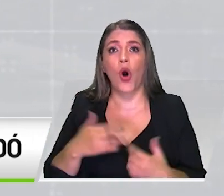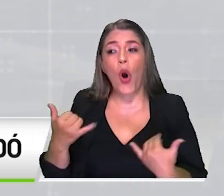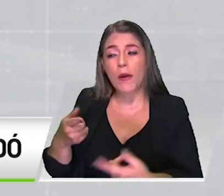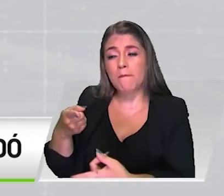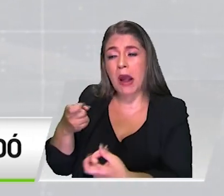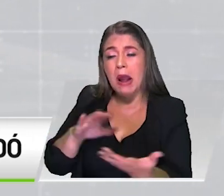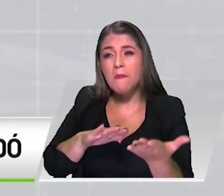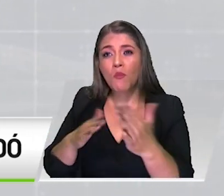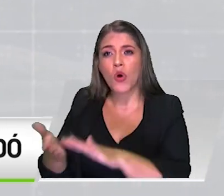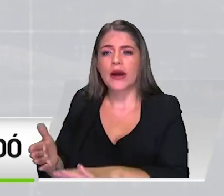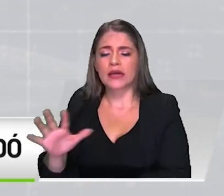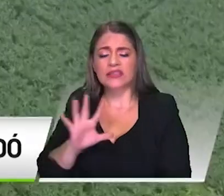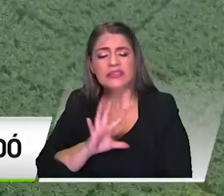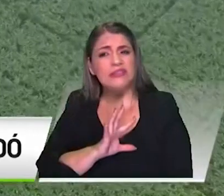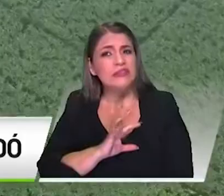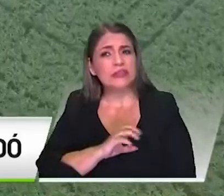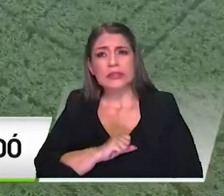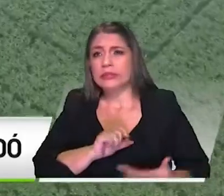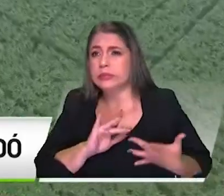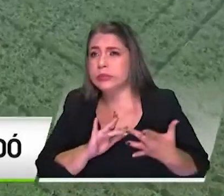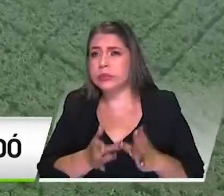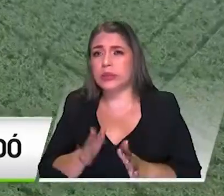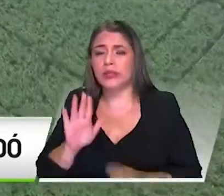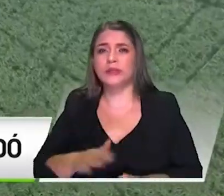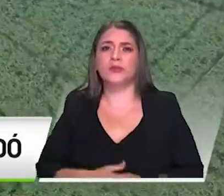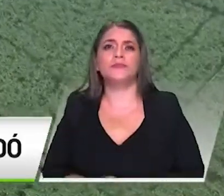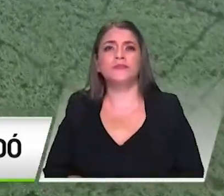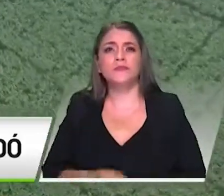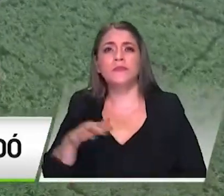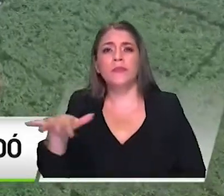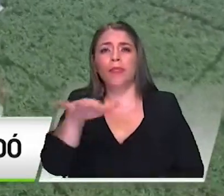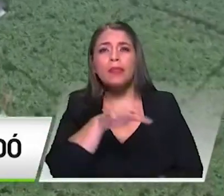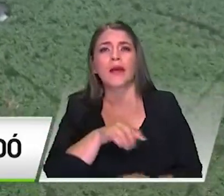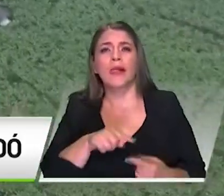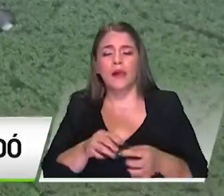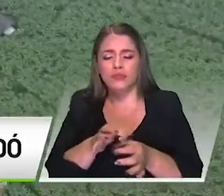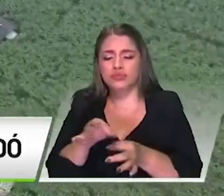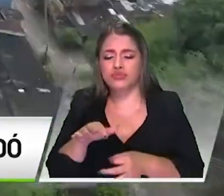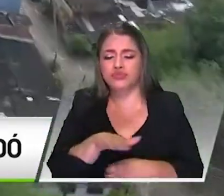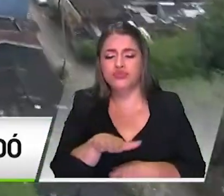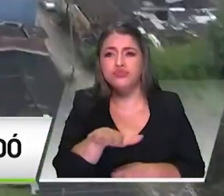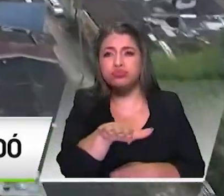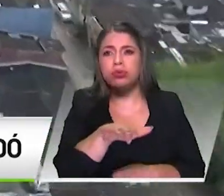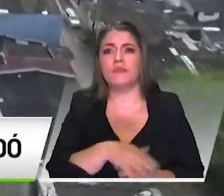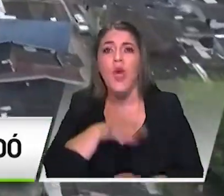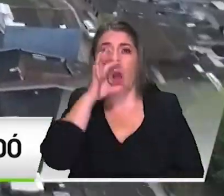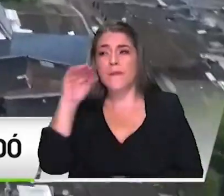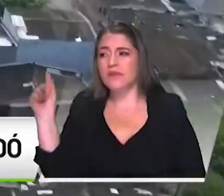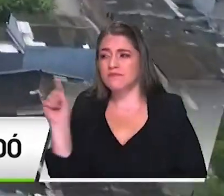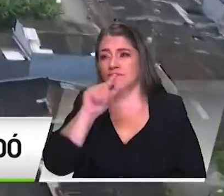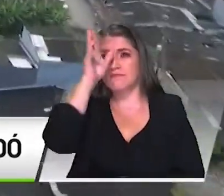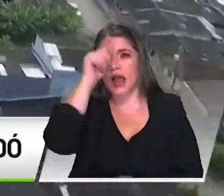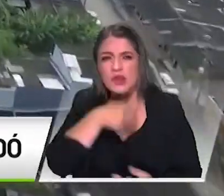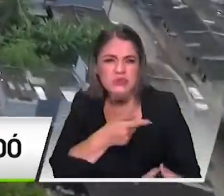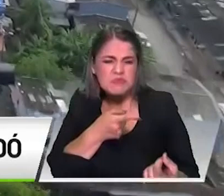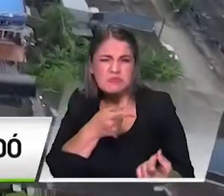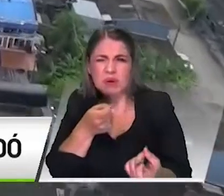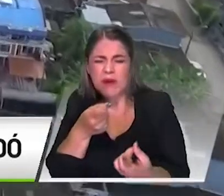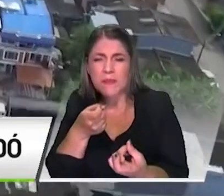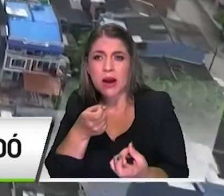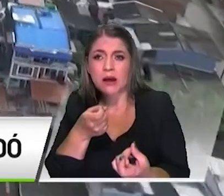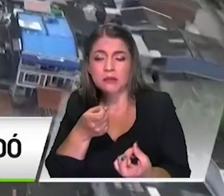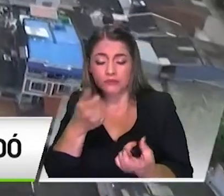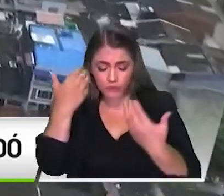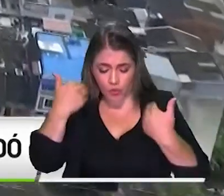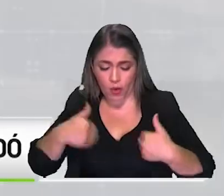frustrante y es realmente doloroso. El crimen ocurrió en la vereda La Balsa. Hombres armados llegaron a su residencia y le dispararon